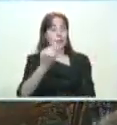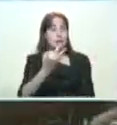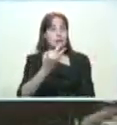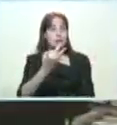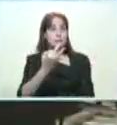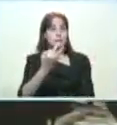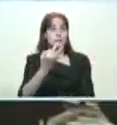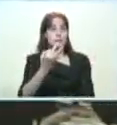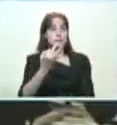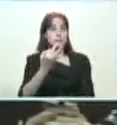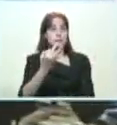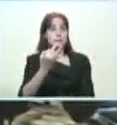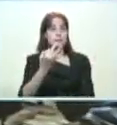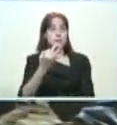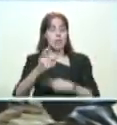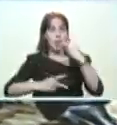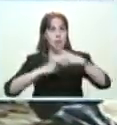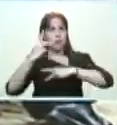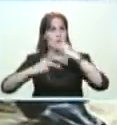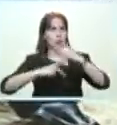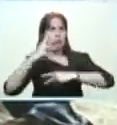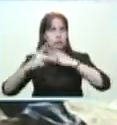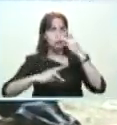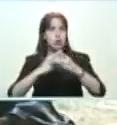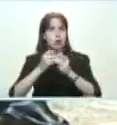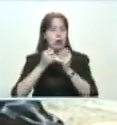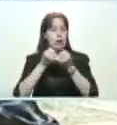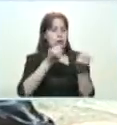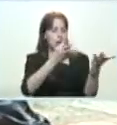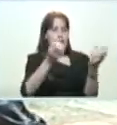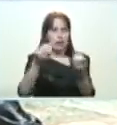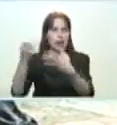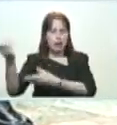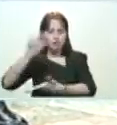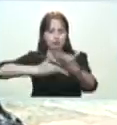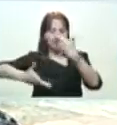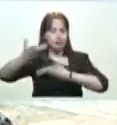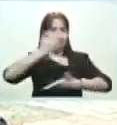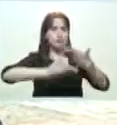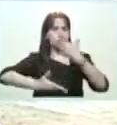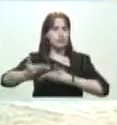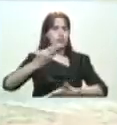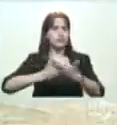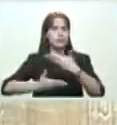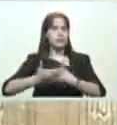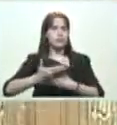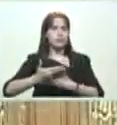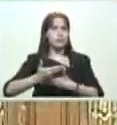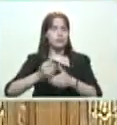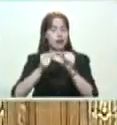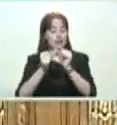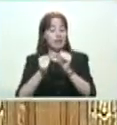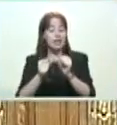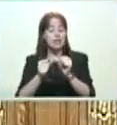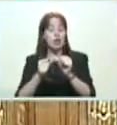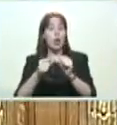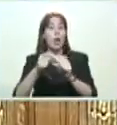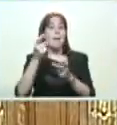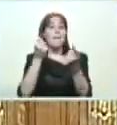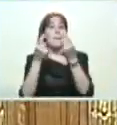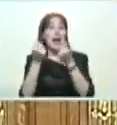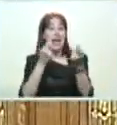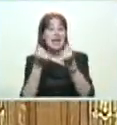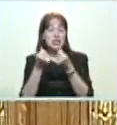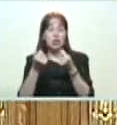real de la producción, la distribución, la comercialización, la fijación de precios y el